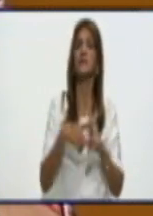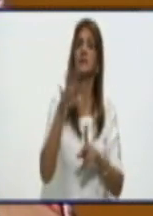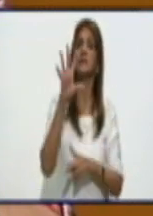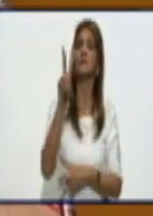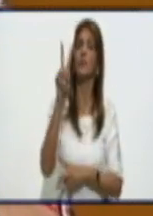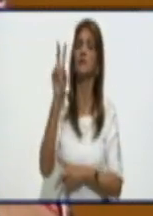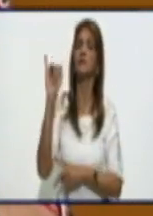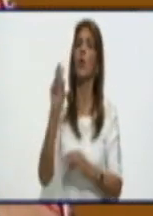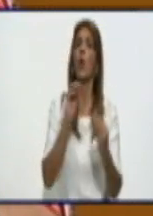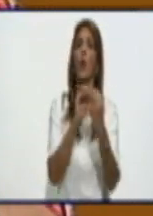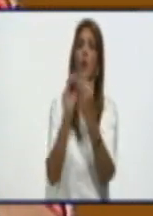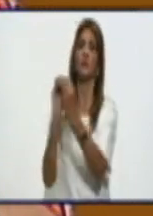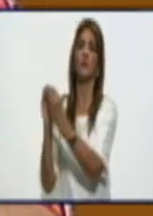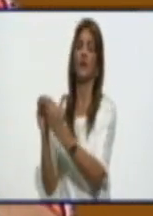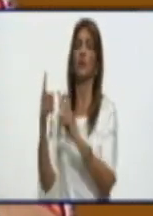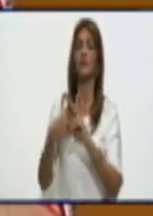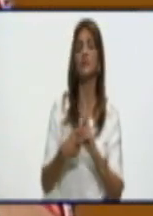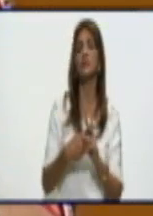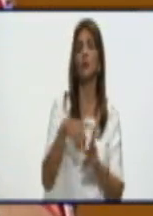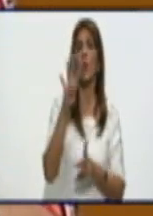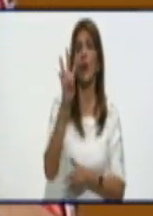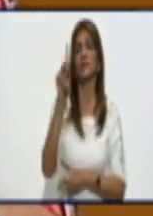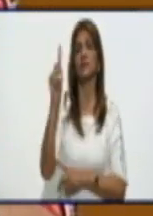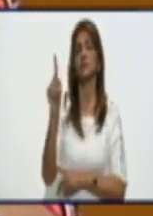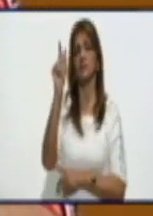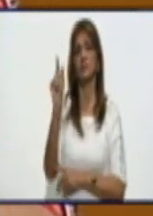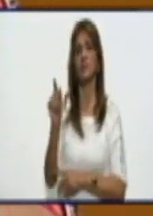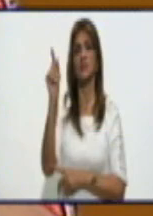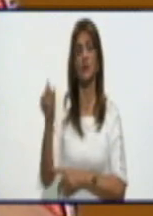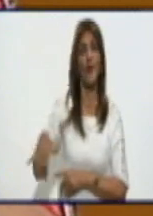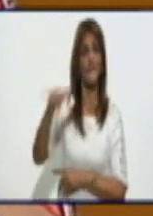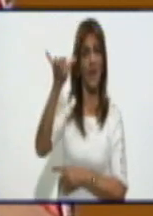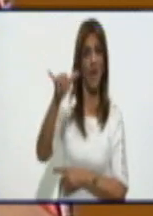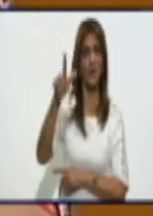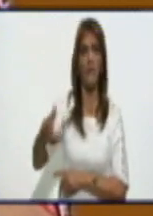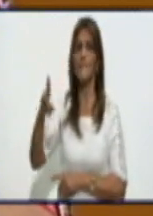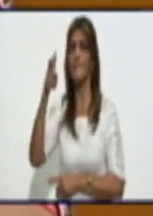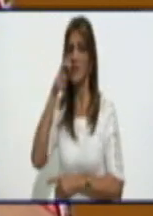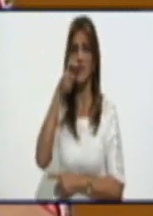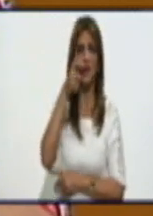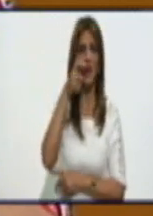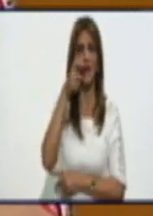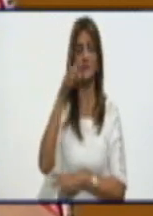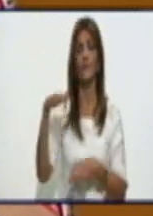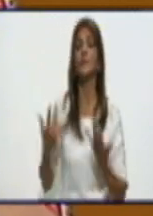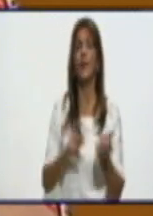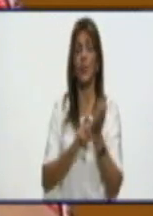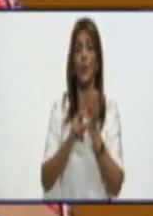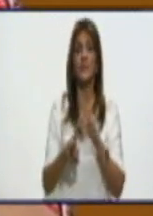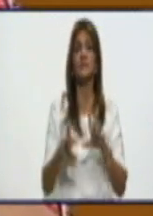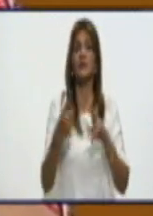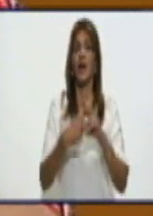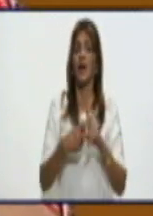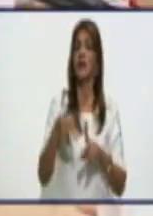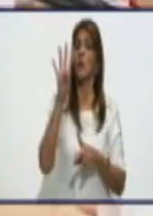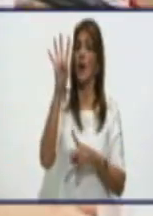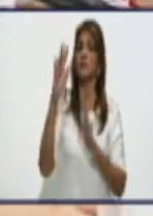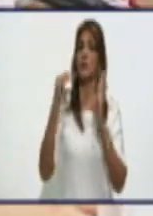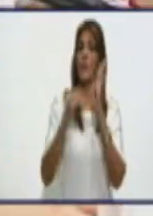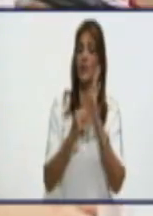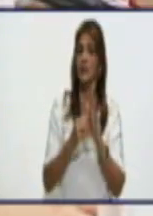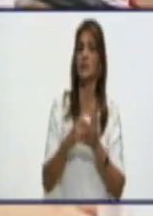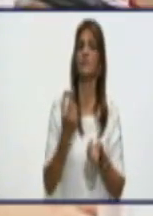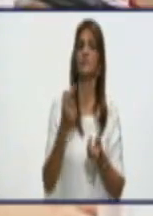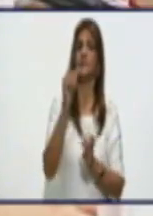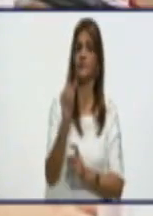contacto y 41 viajeros en vigilancia. La provincia acumula ya un total de 4,786 casos